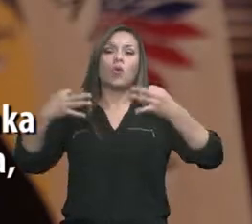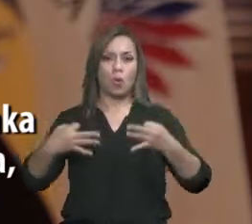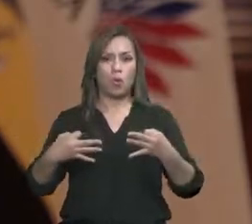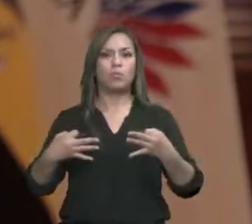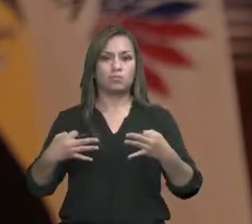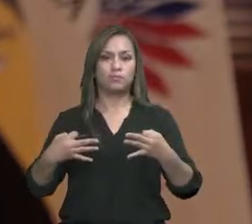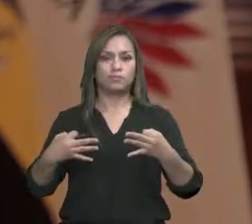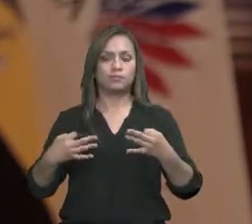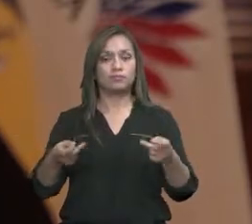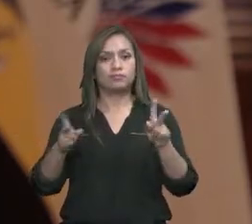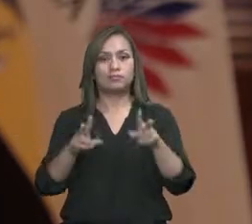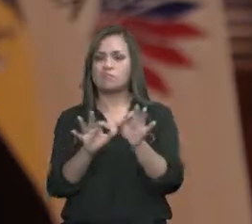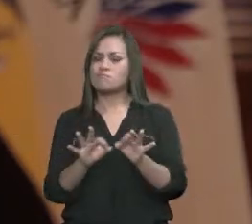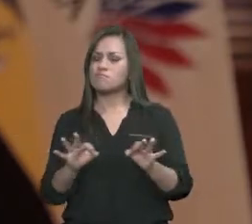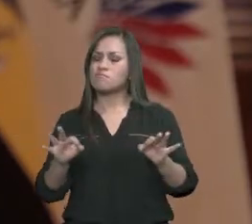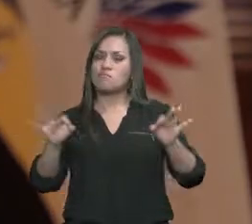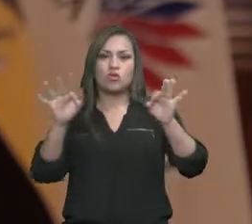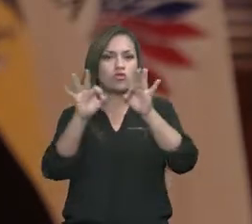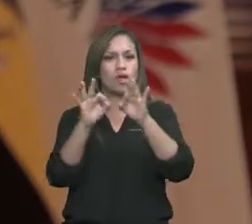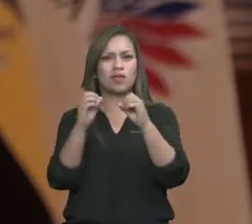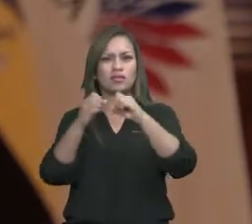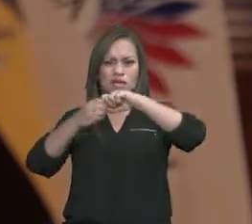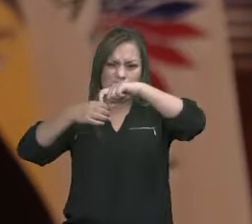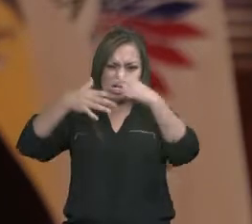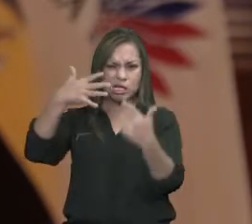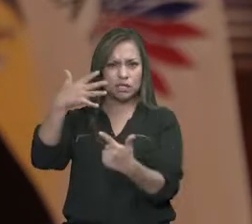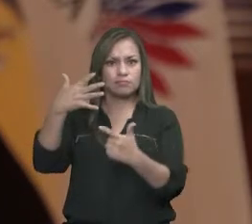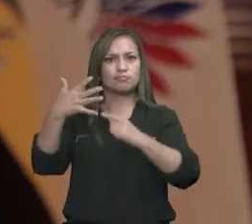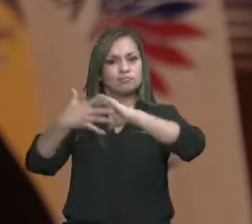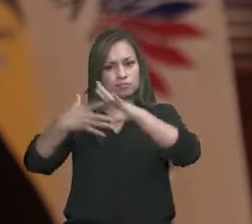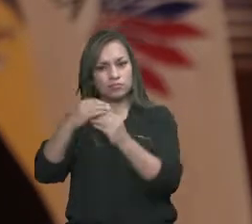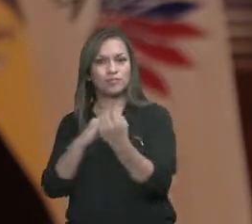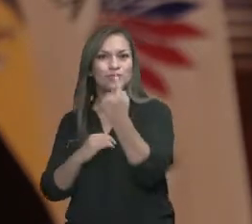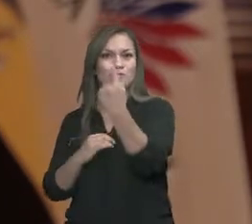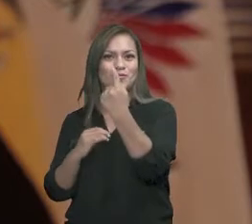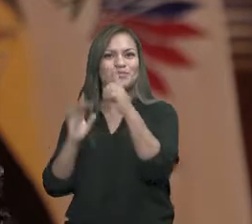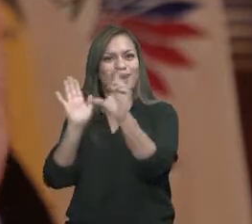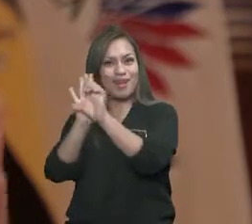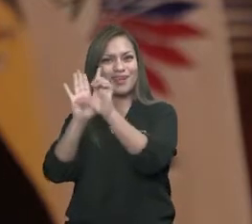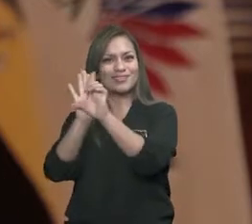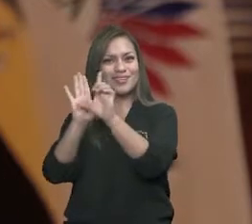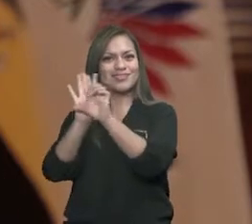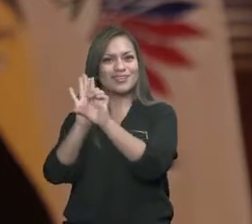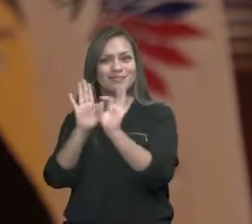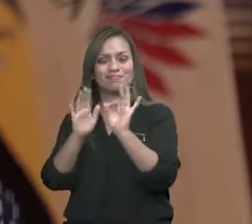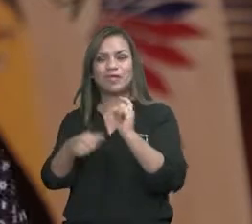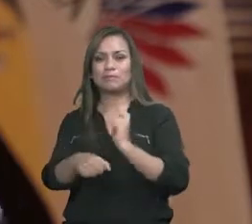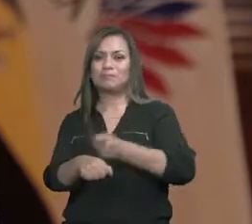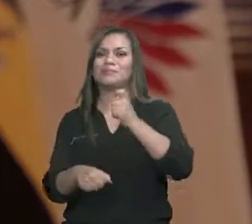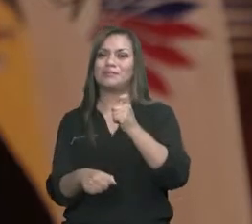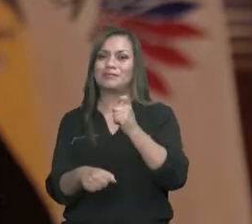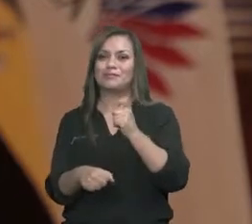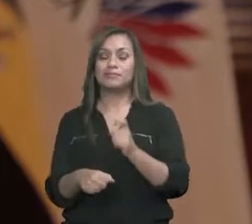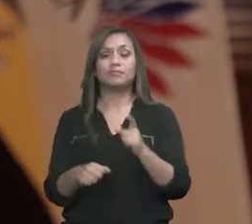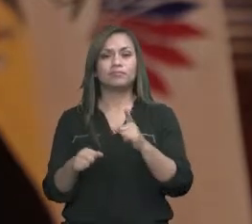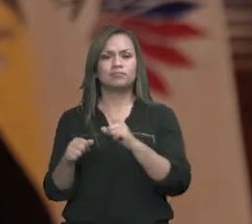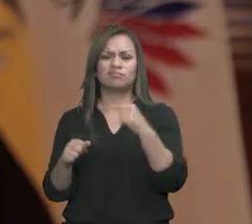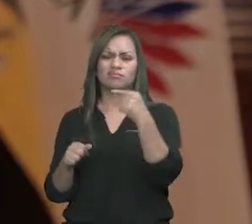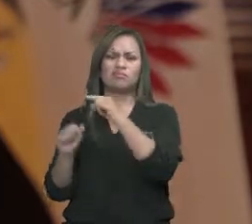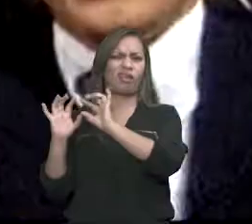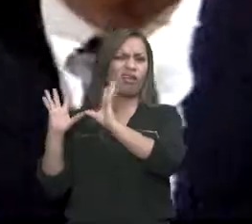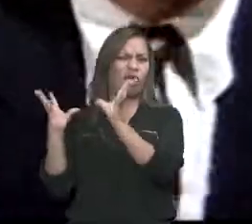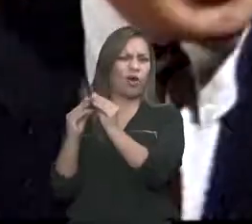Montecristi, a lo que se suma un importante trabajo de codificación. Atrás quedó, definitivamente,